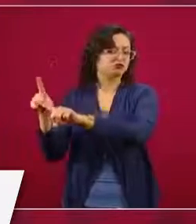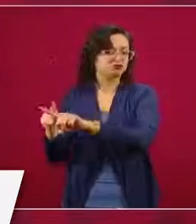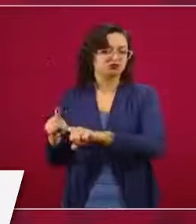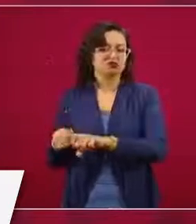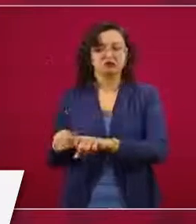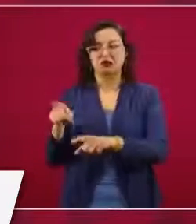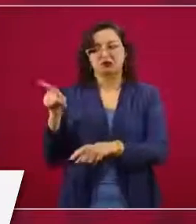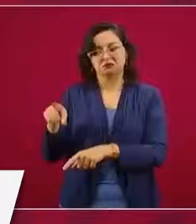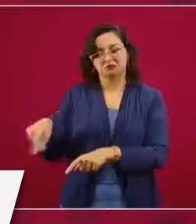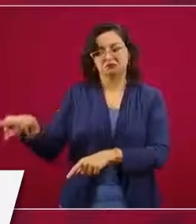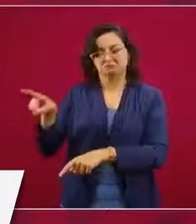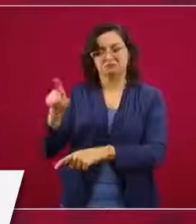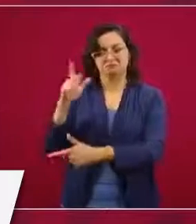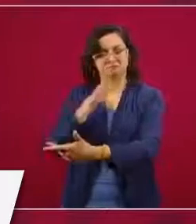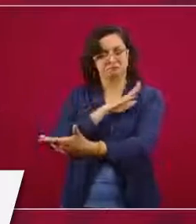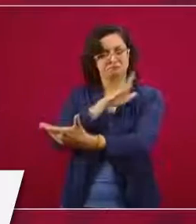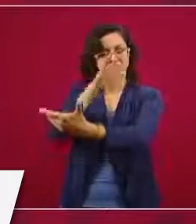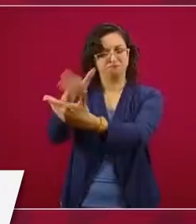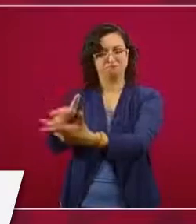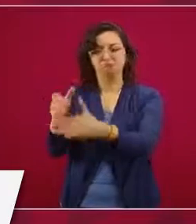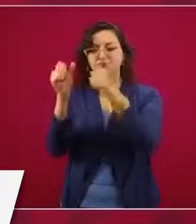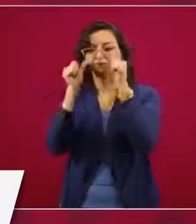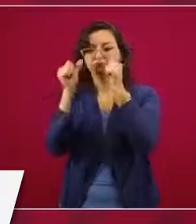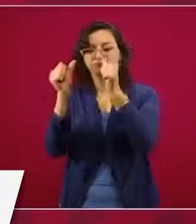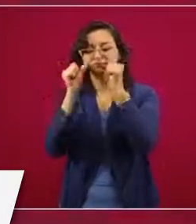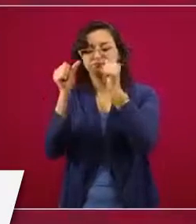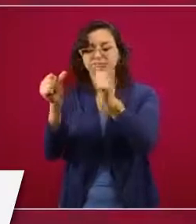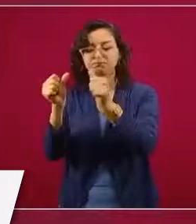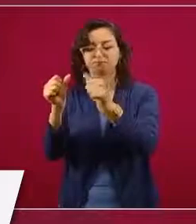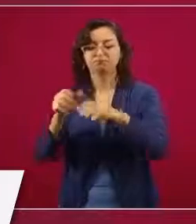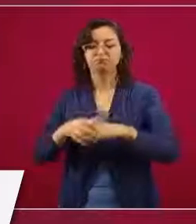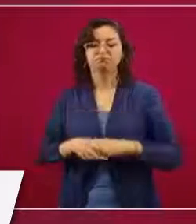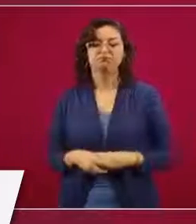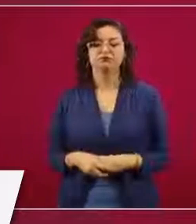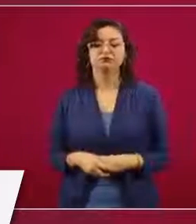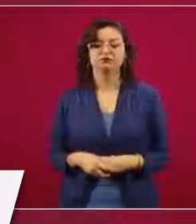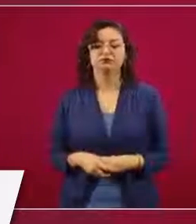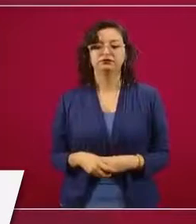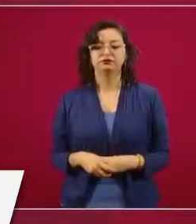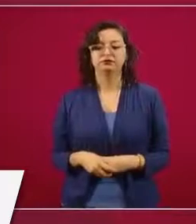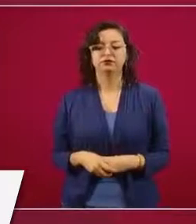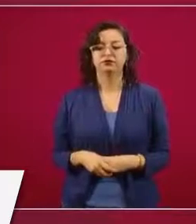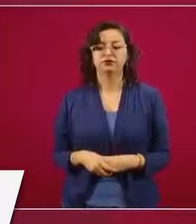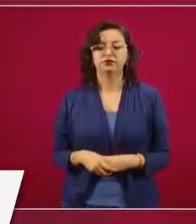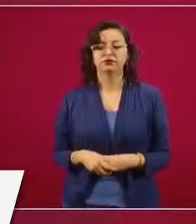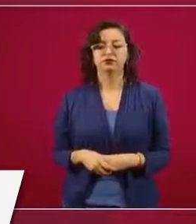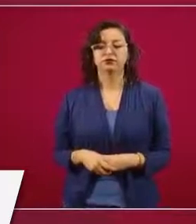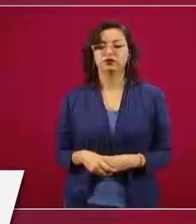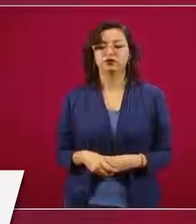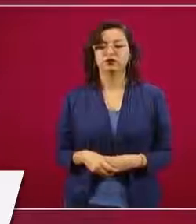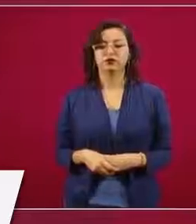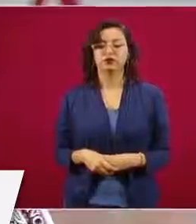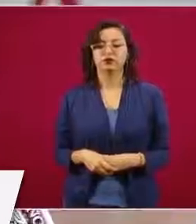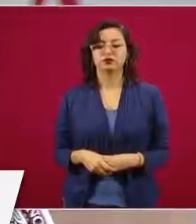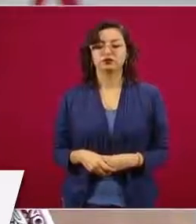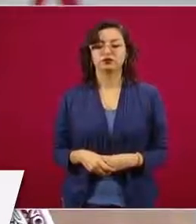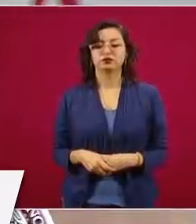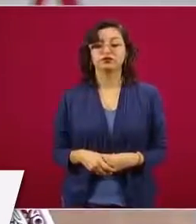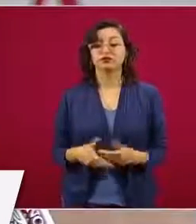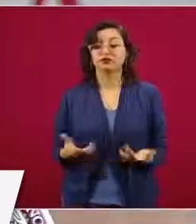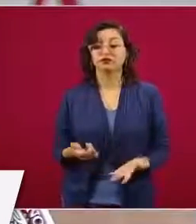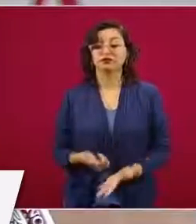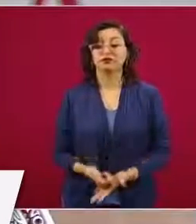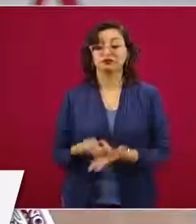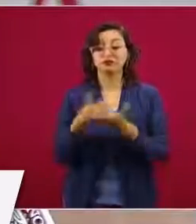pacientes en hospitales con otros padecimientos, pero esto nos ha